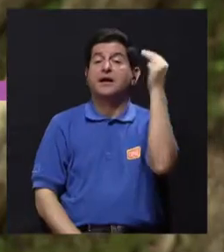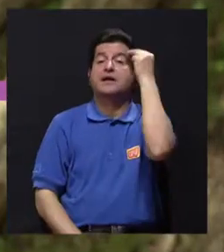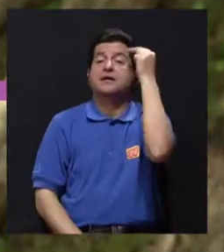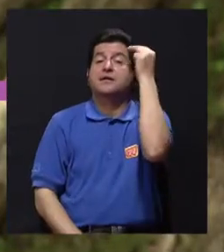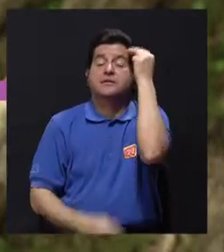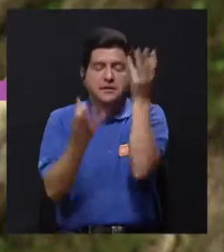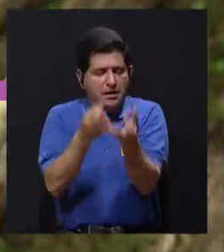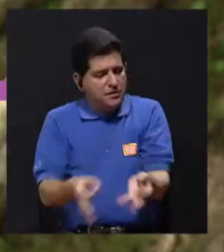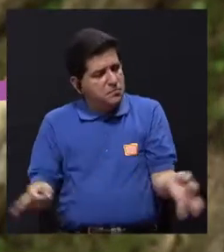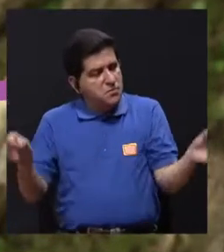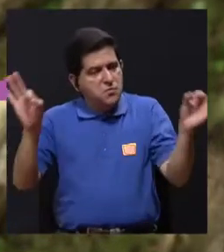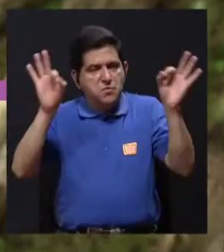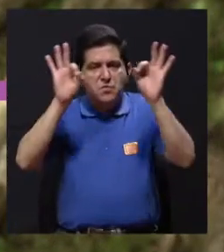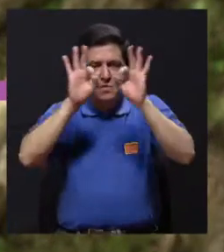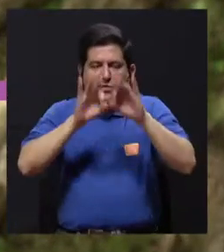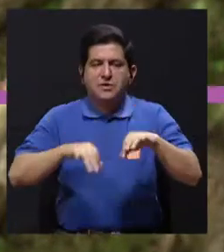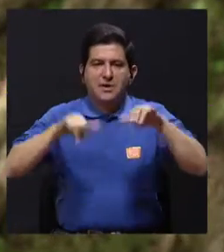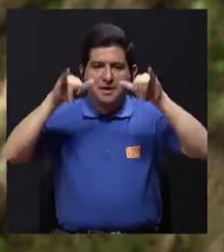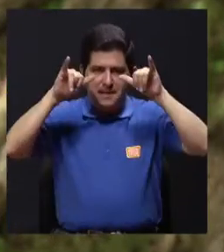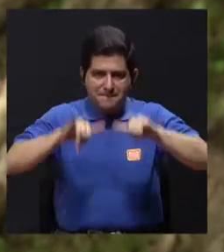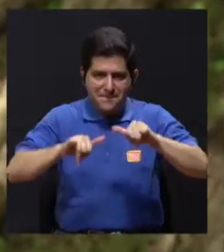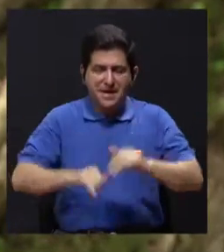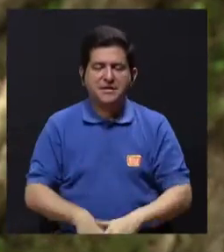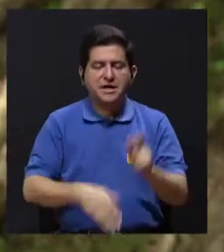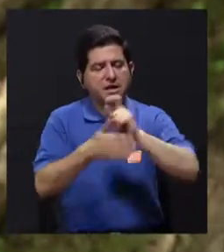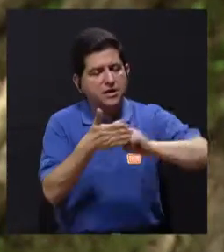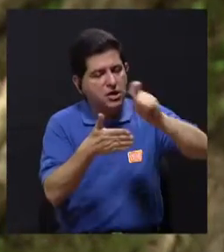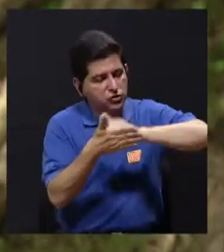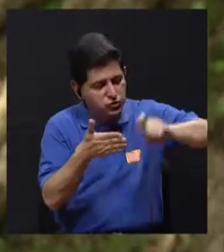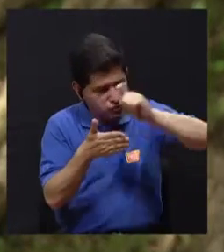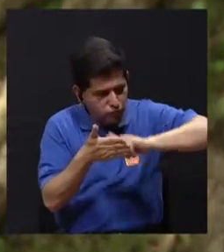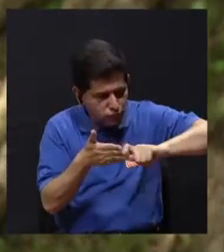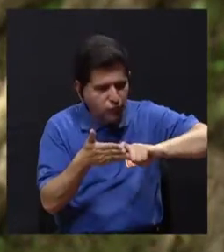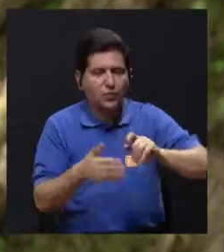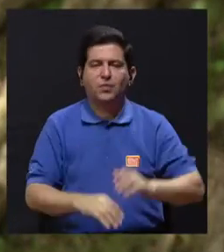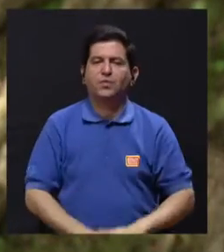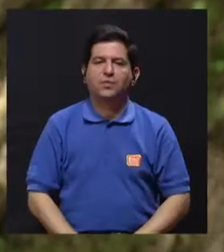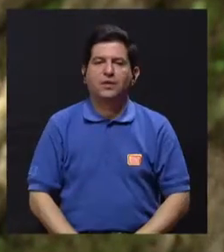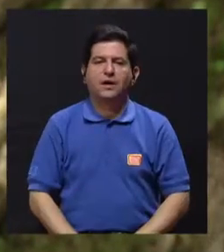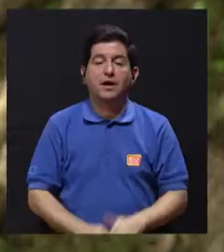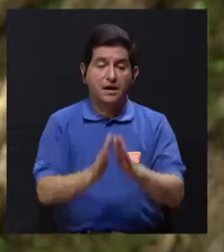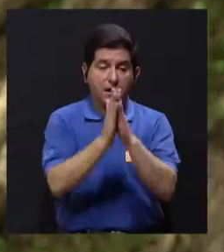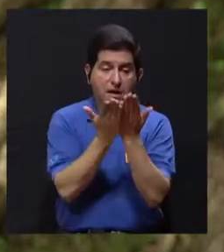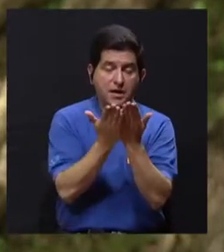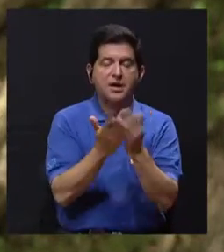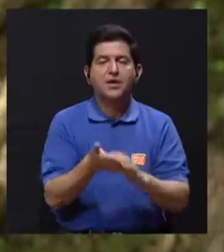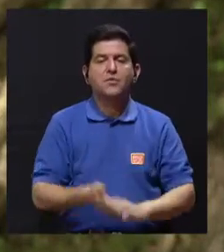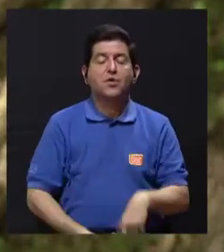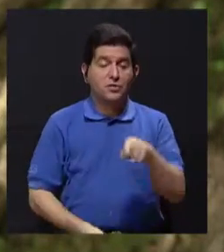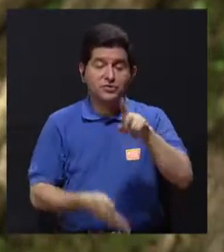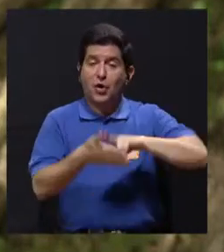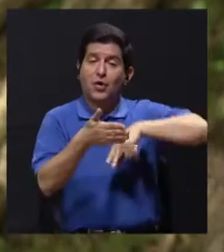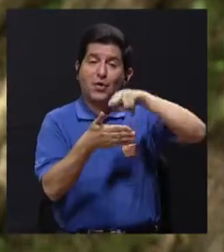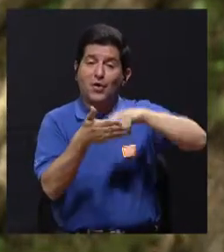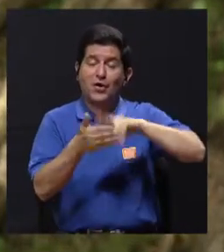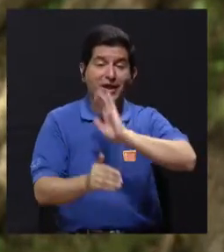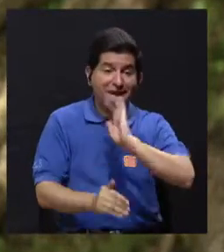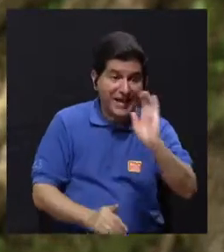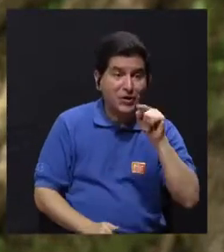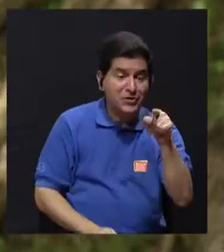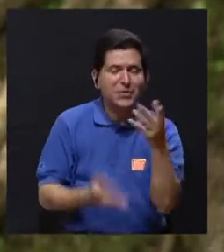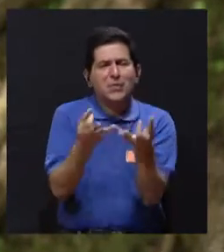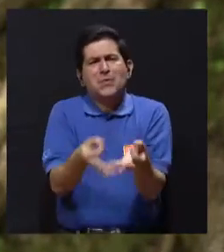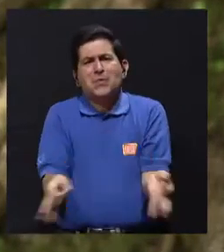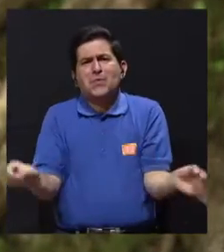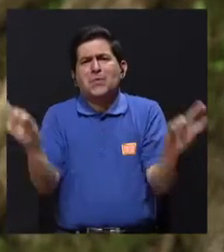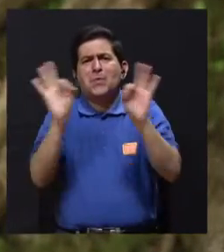mental es muy importante mantenerse escribiendo todavía los libros de colorear que se usan